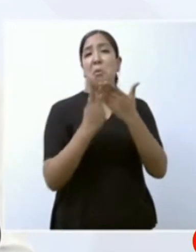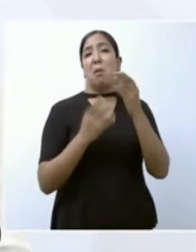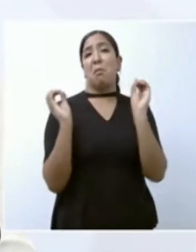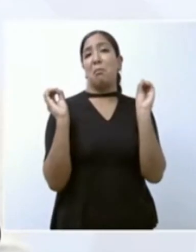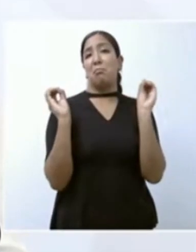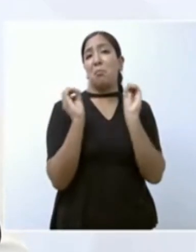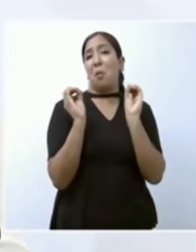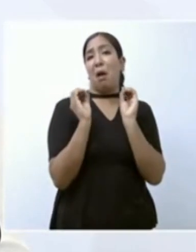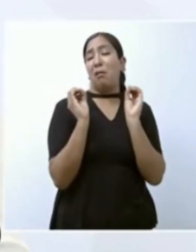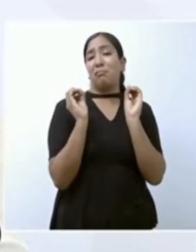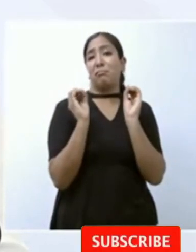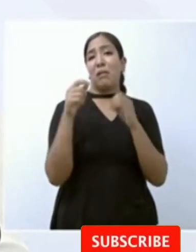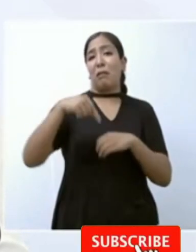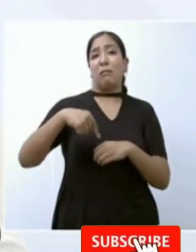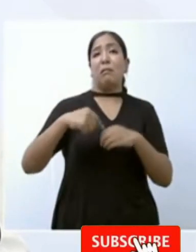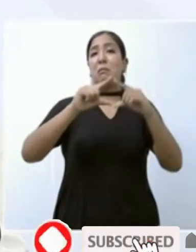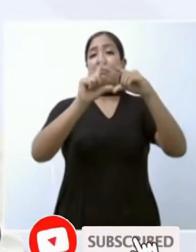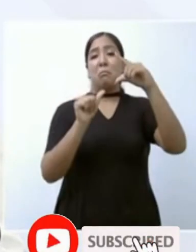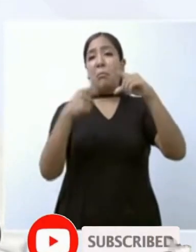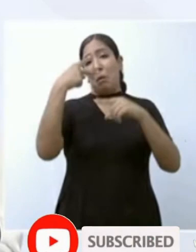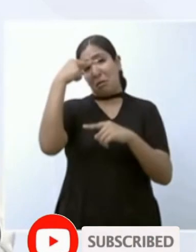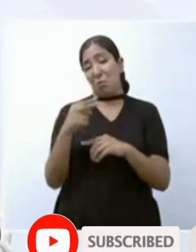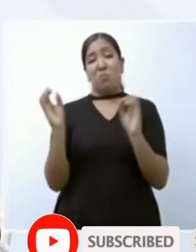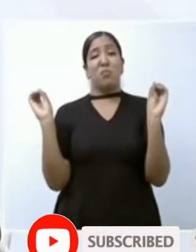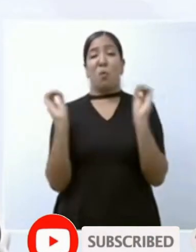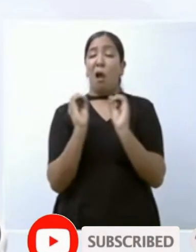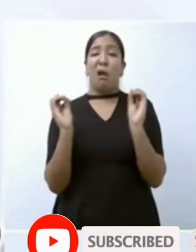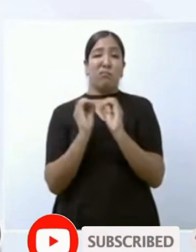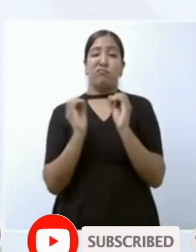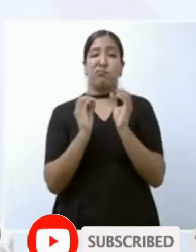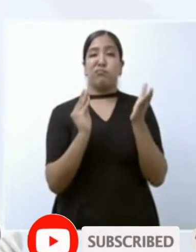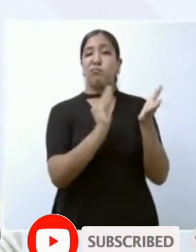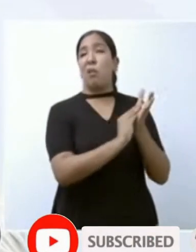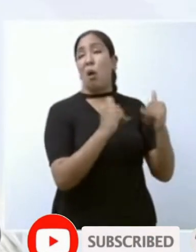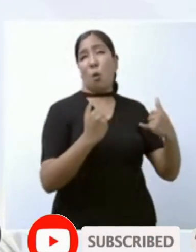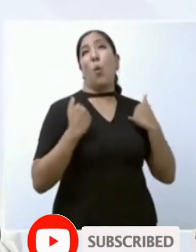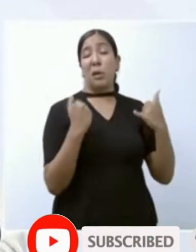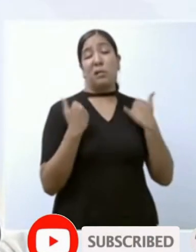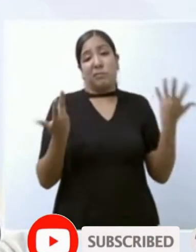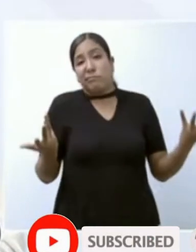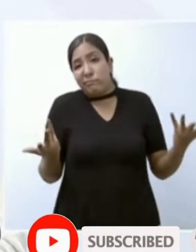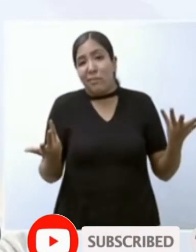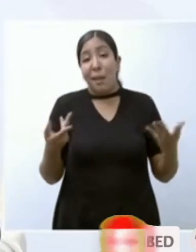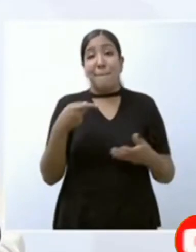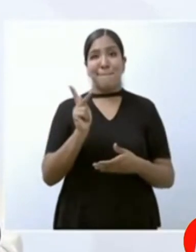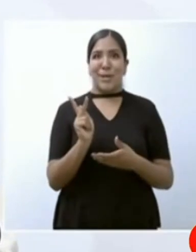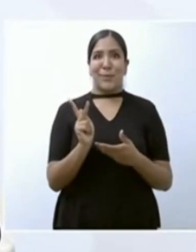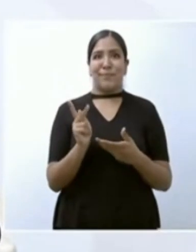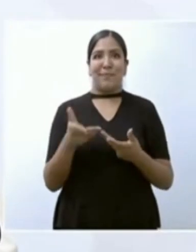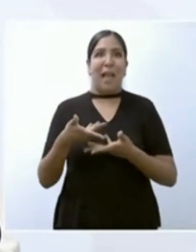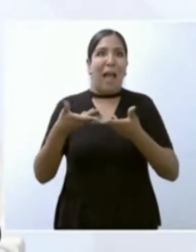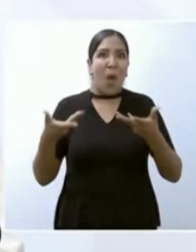en el país lo genial es que crearon una frase